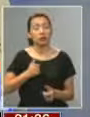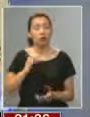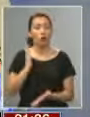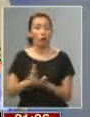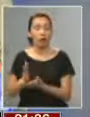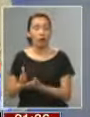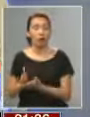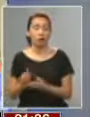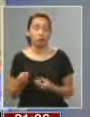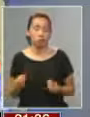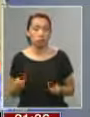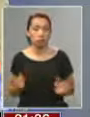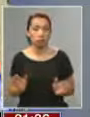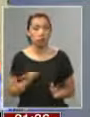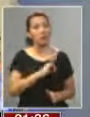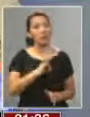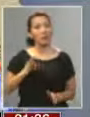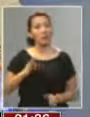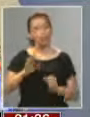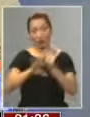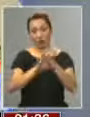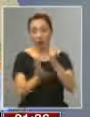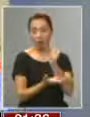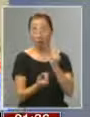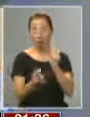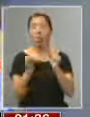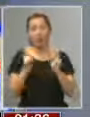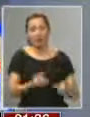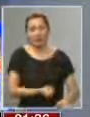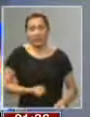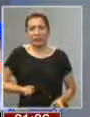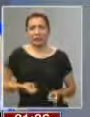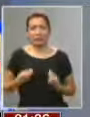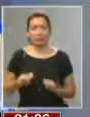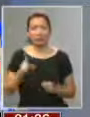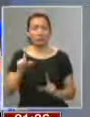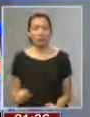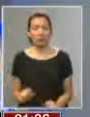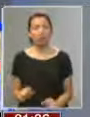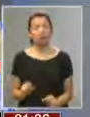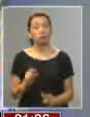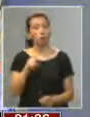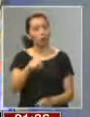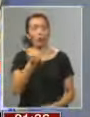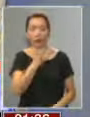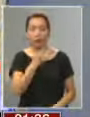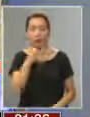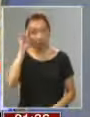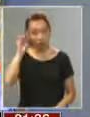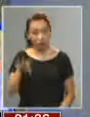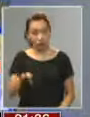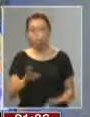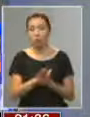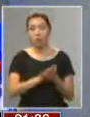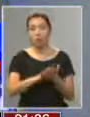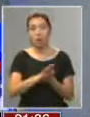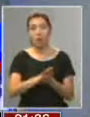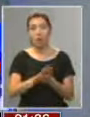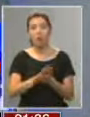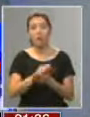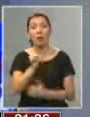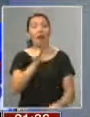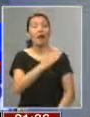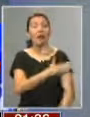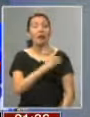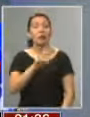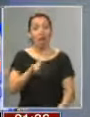obligaciones. Por supuesto. El ministro de Hacienda dice que hay que apretarse el cinturón. Yo le digo que está equivocado. ¿Sabías tú, Macarena, que si por ejemplo se pasa a la FP